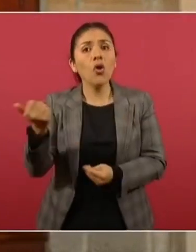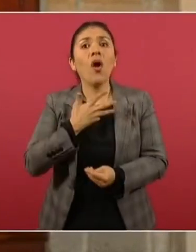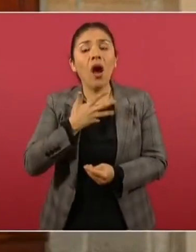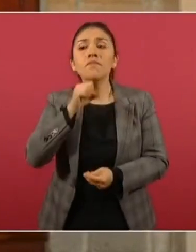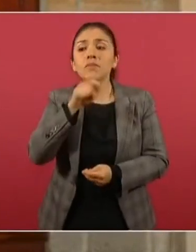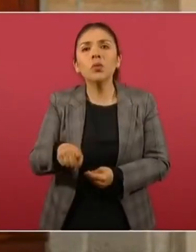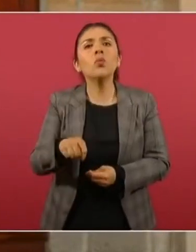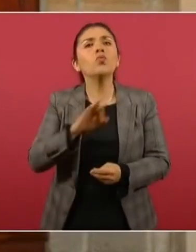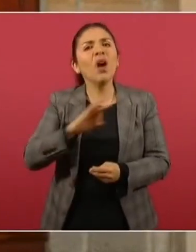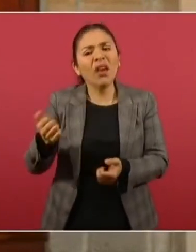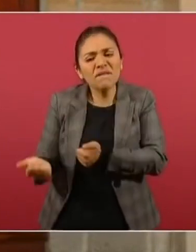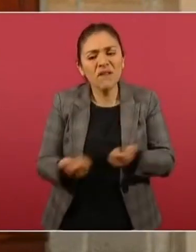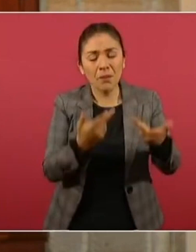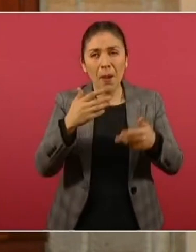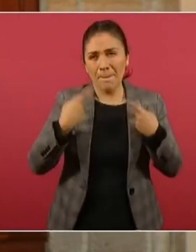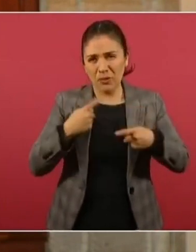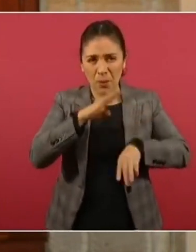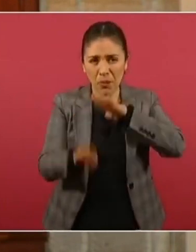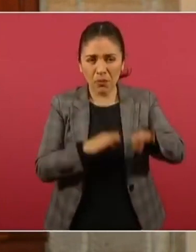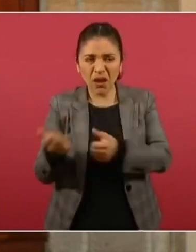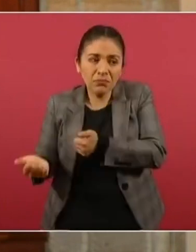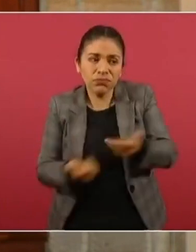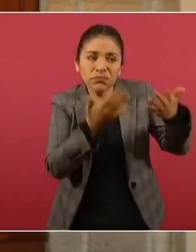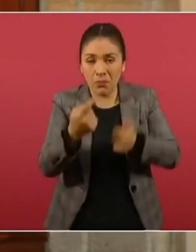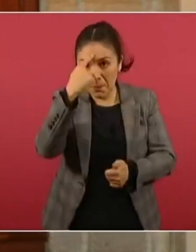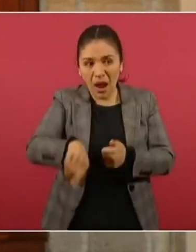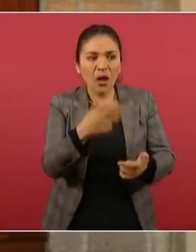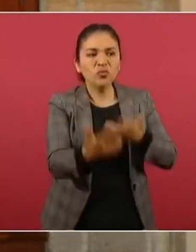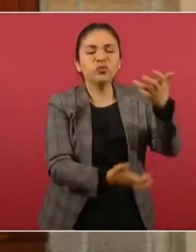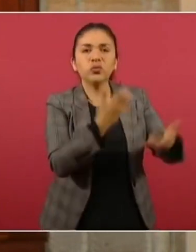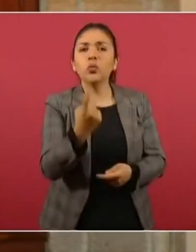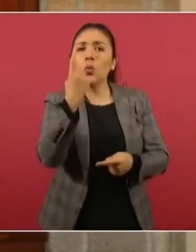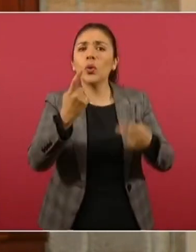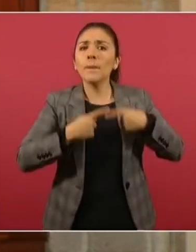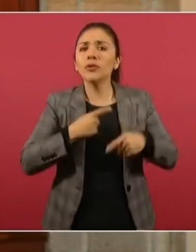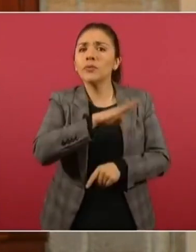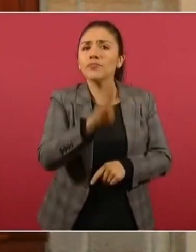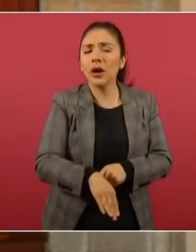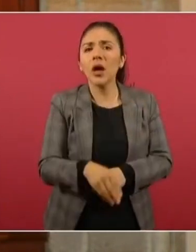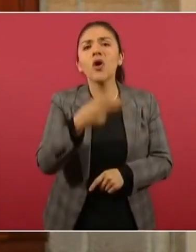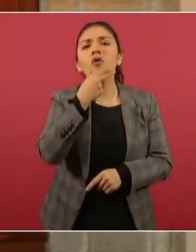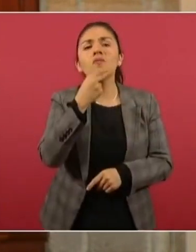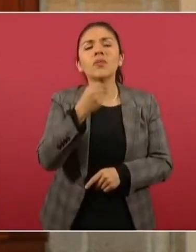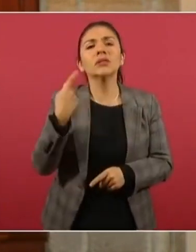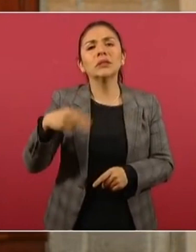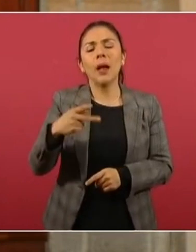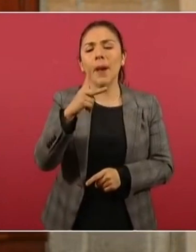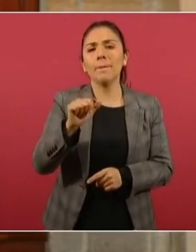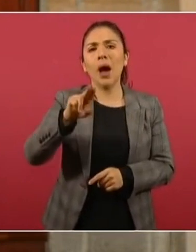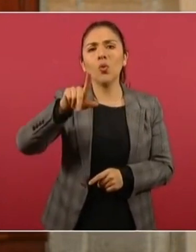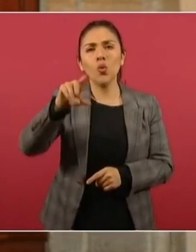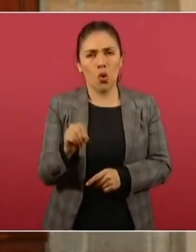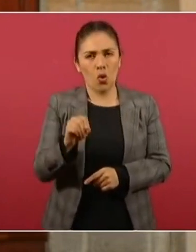traslado de cuerpos y en la inhumación de un cuerpo, el cuerpo de Paulo Osvaldo